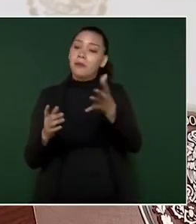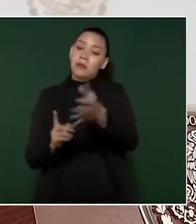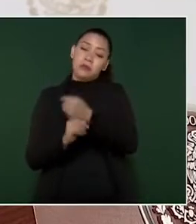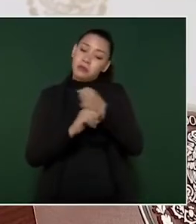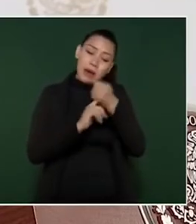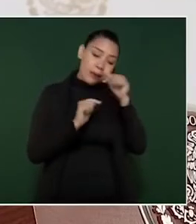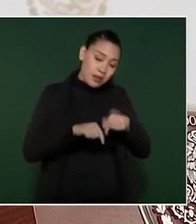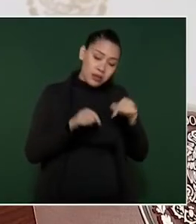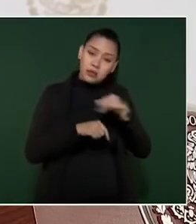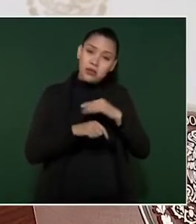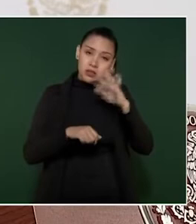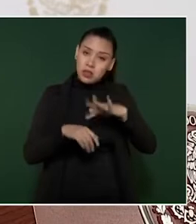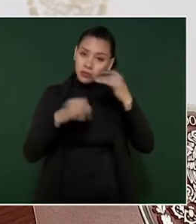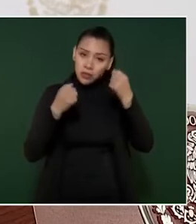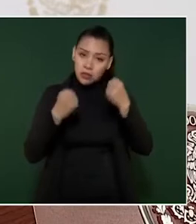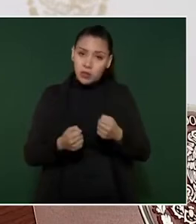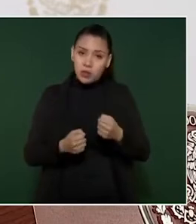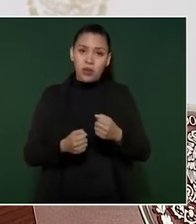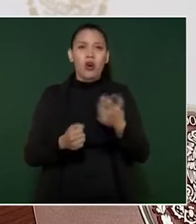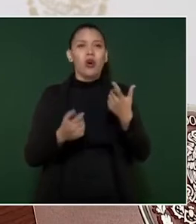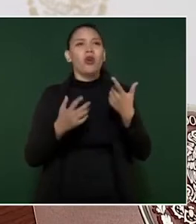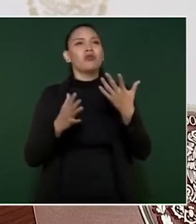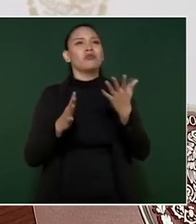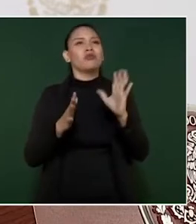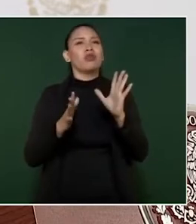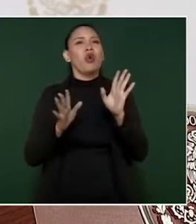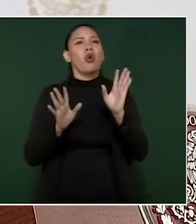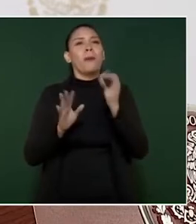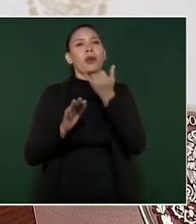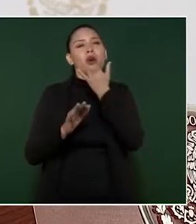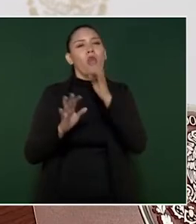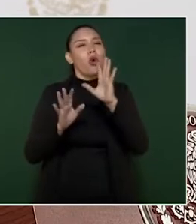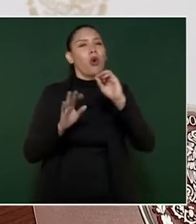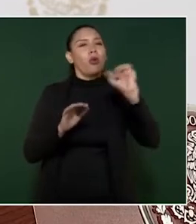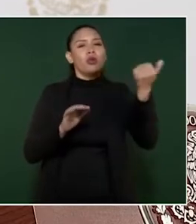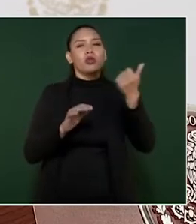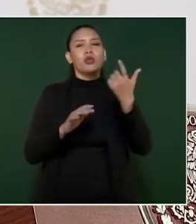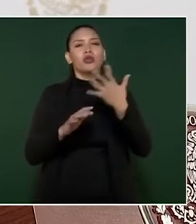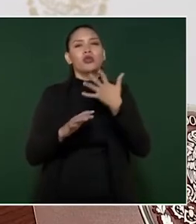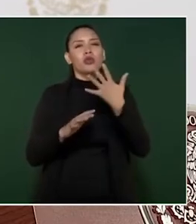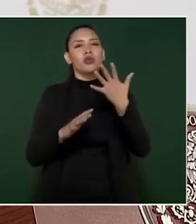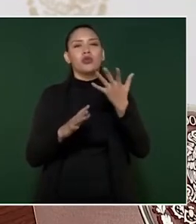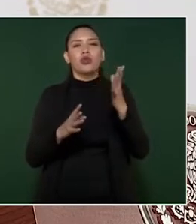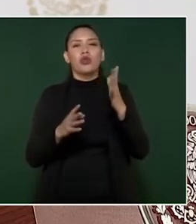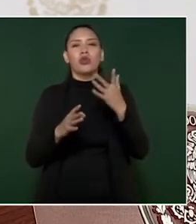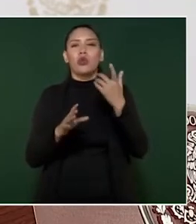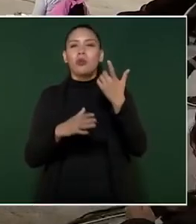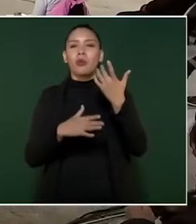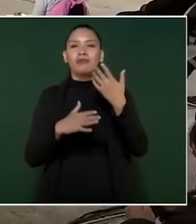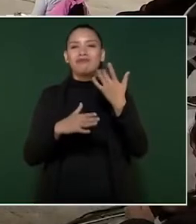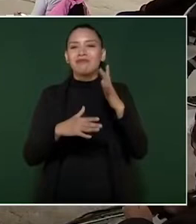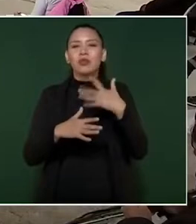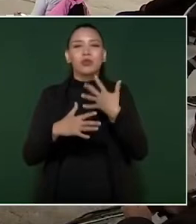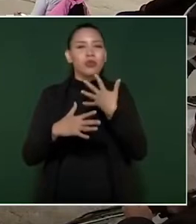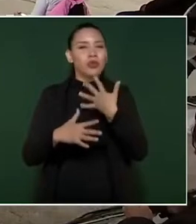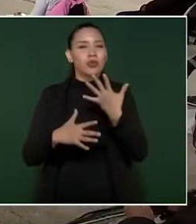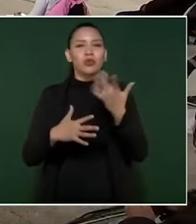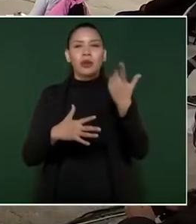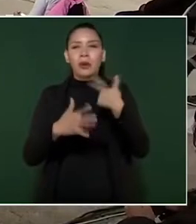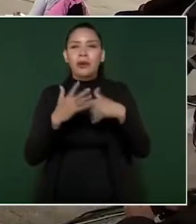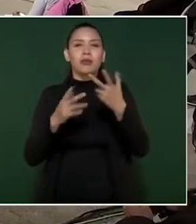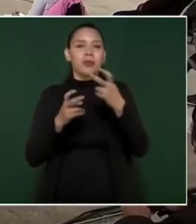las bandas. Este es un buen programa con ese